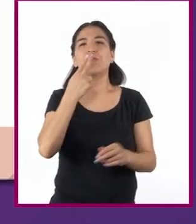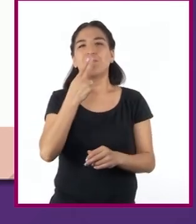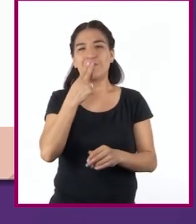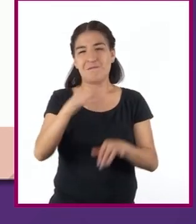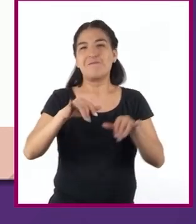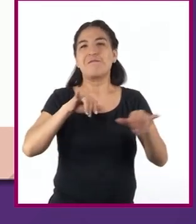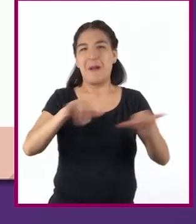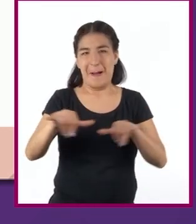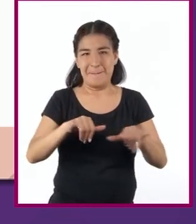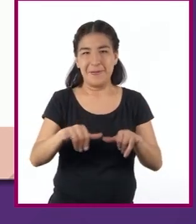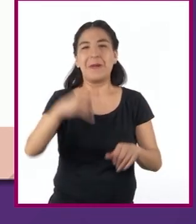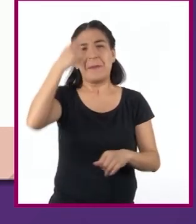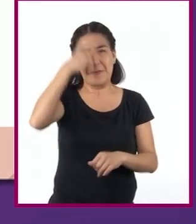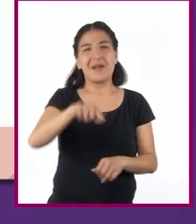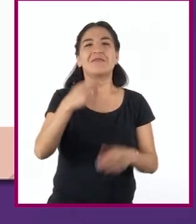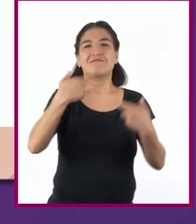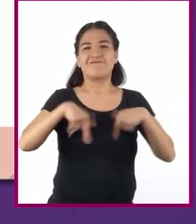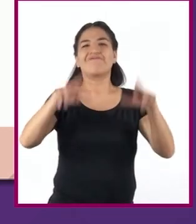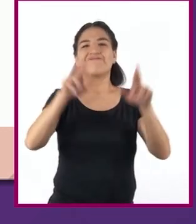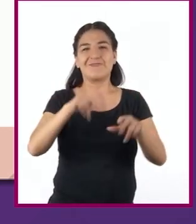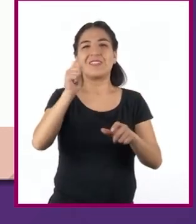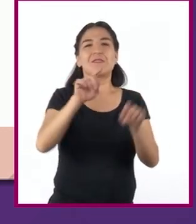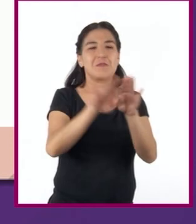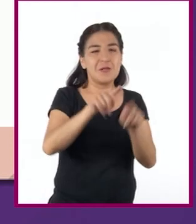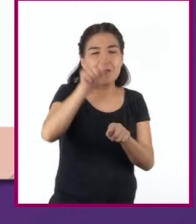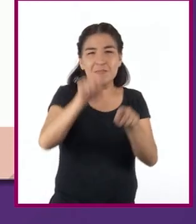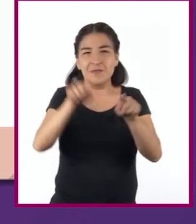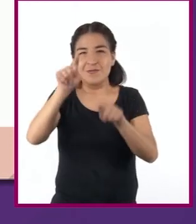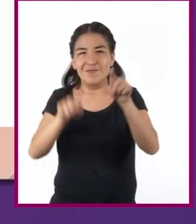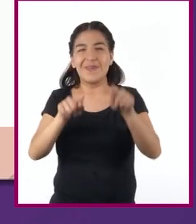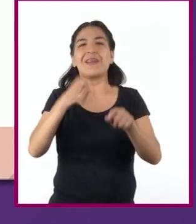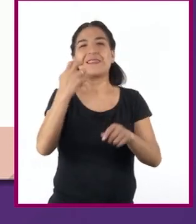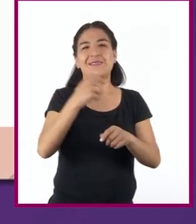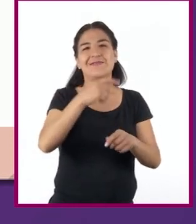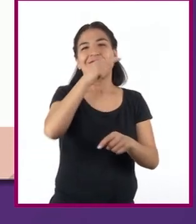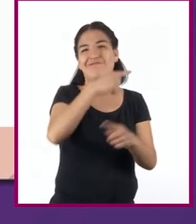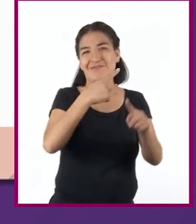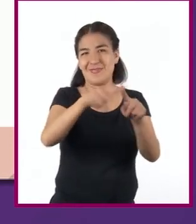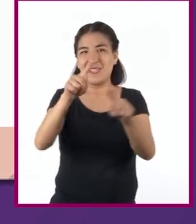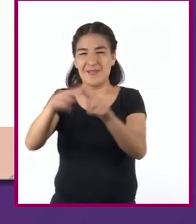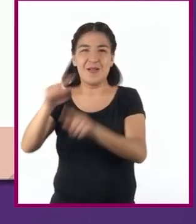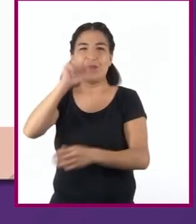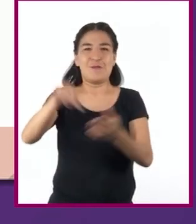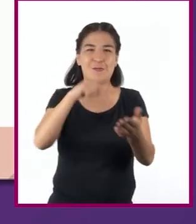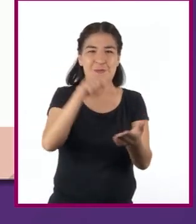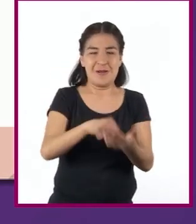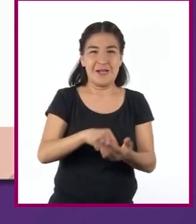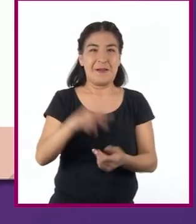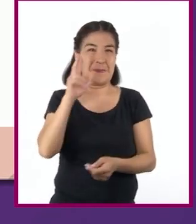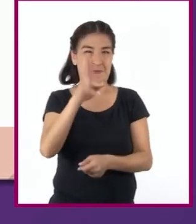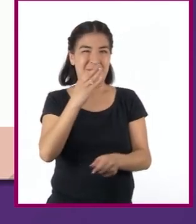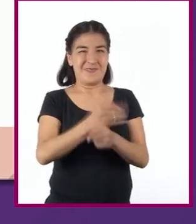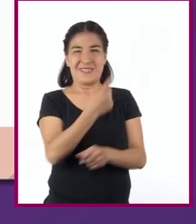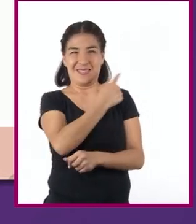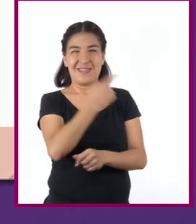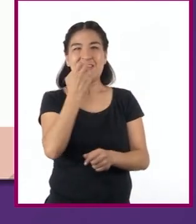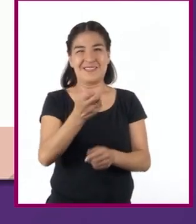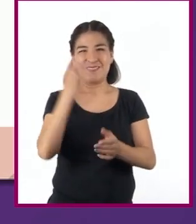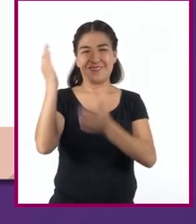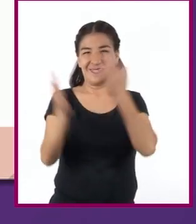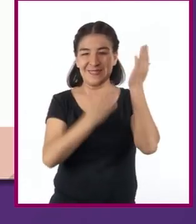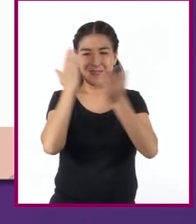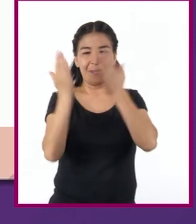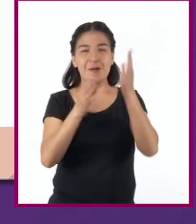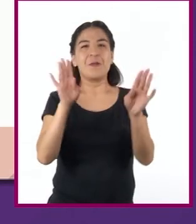para representar los datos estadísticos en diversas áreas. Como podemos observar para este estudio